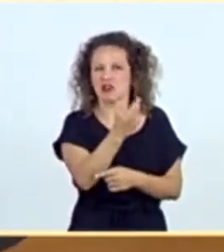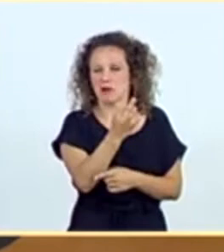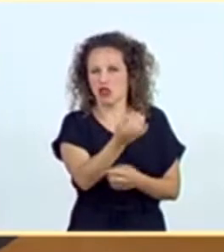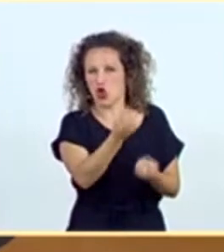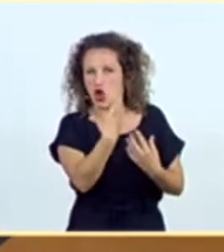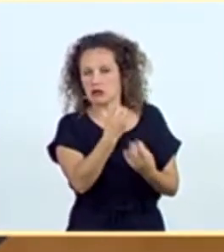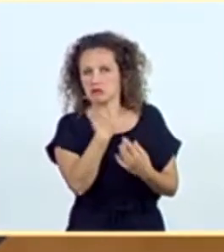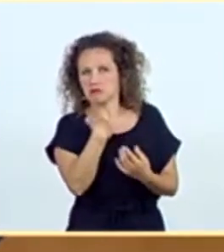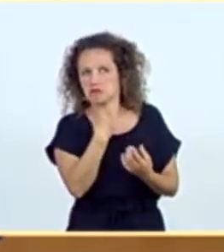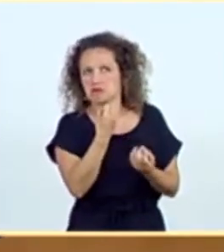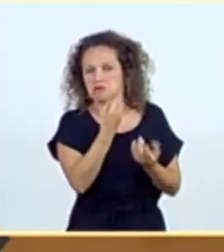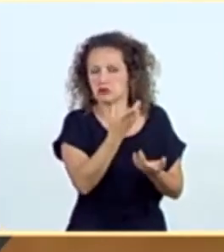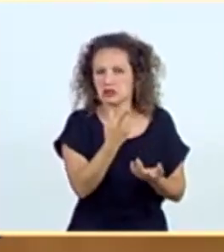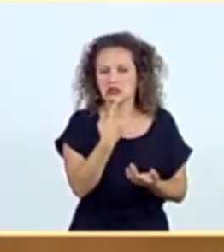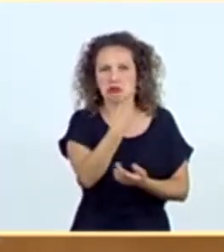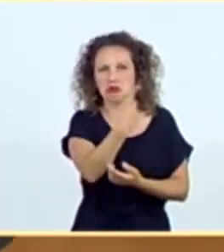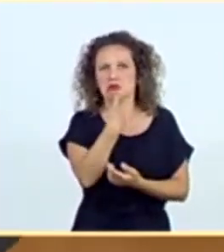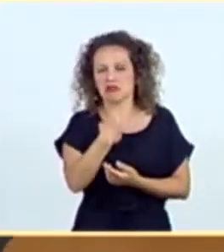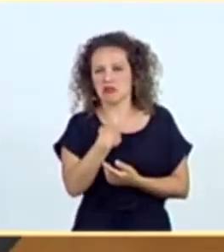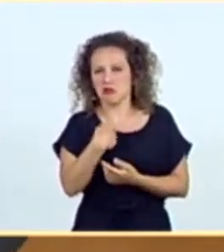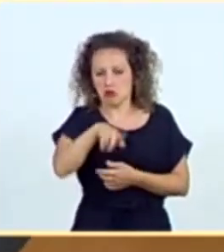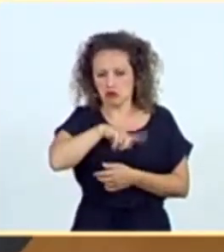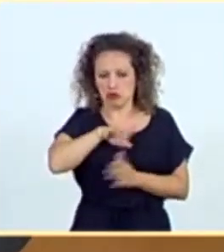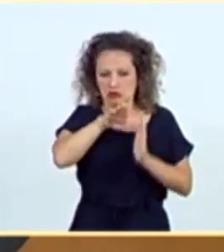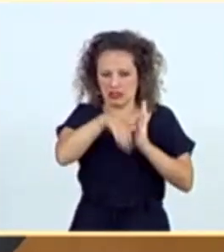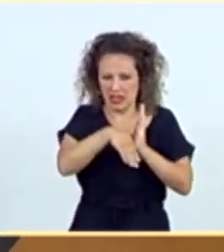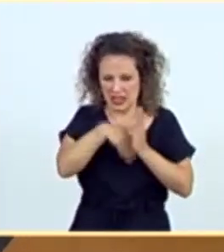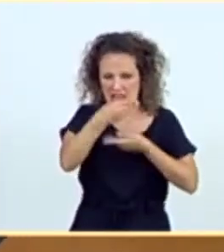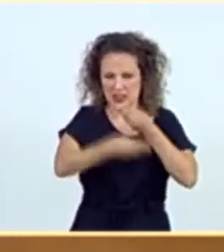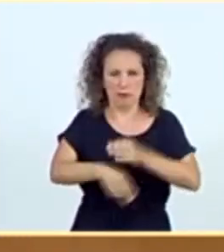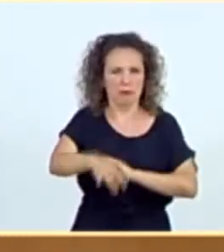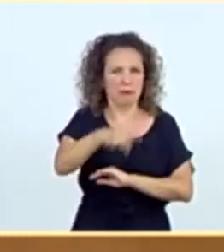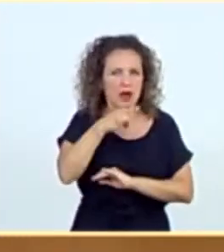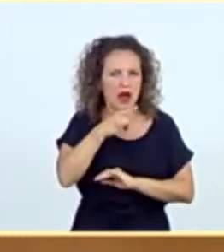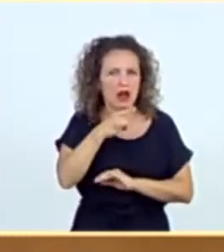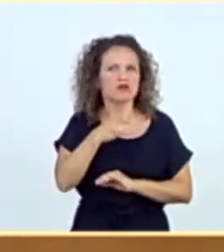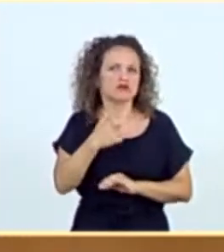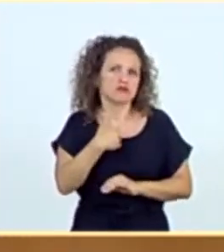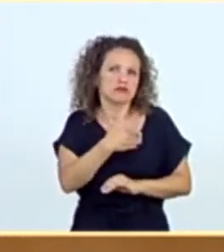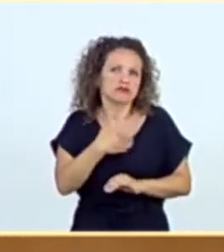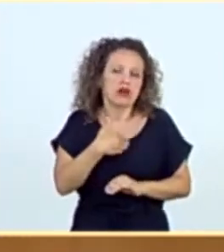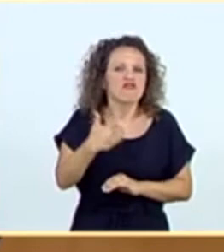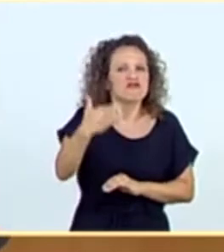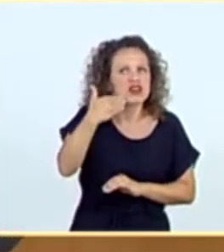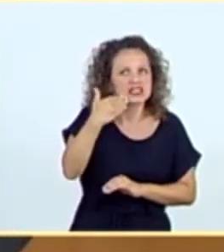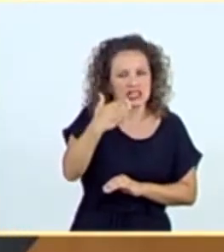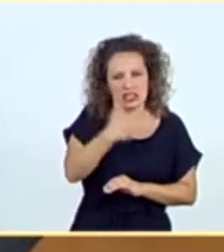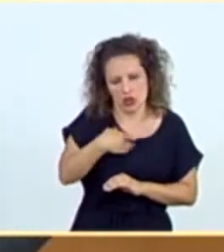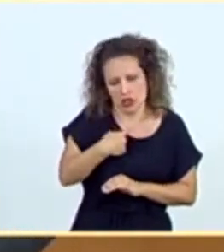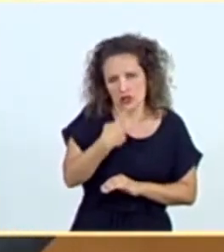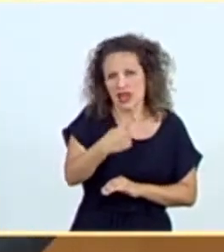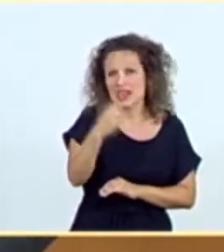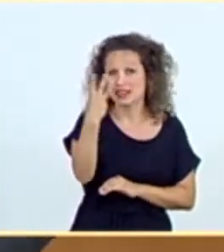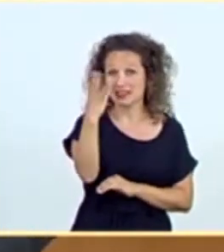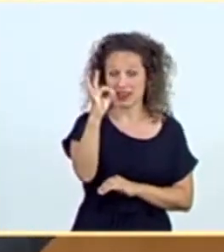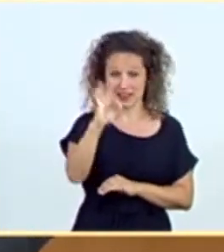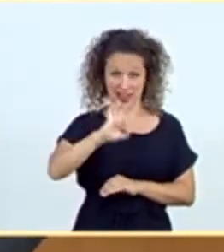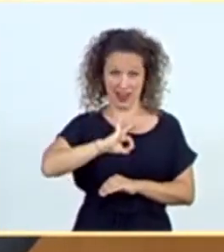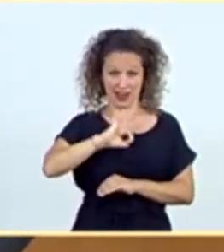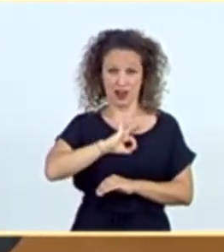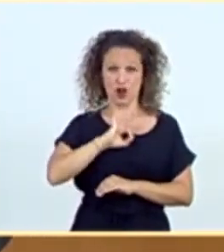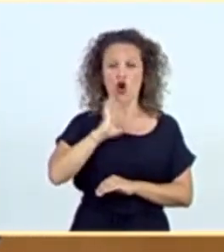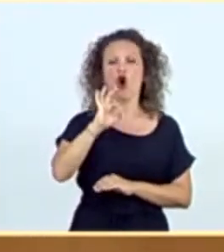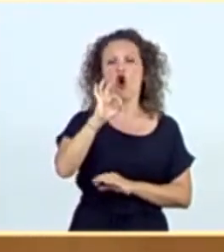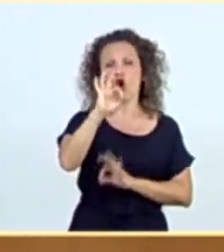llegamos tarde y mal. Yo quiero recordar simplemente algunas cuestiones a efectos de fechas. El 30 de enero fue cuando la Organización Mundial de la